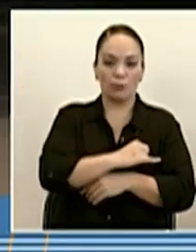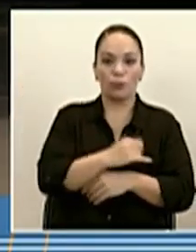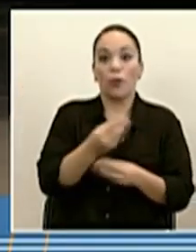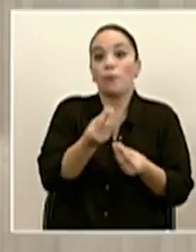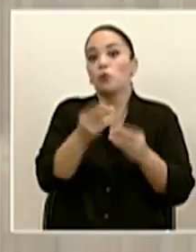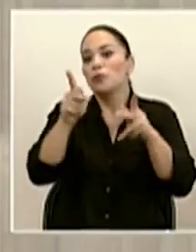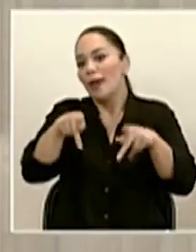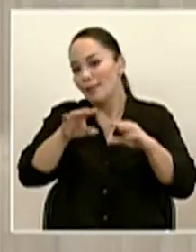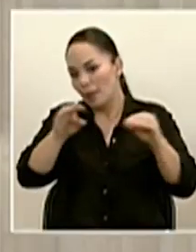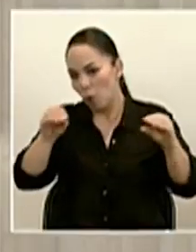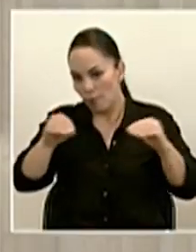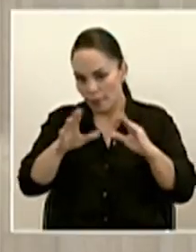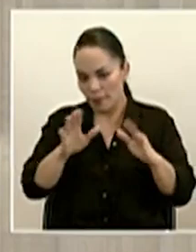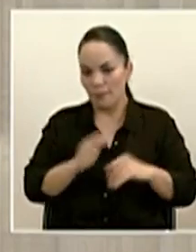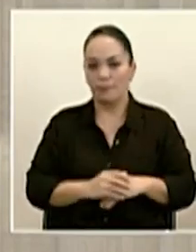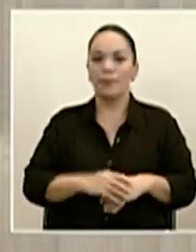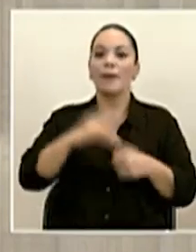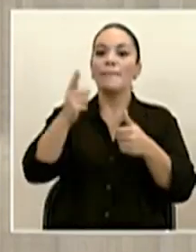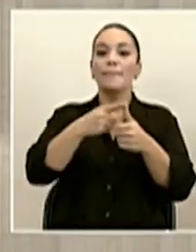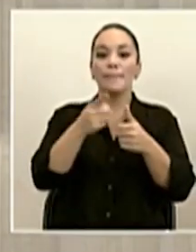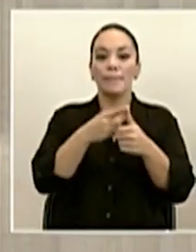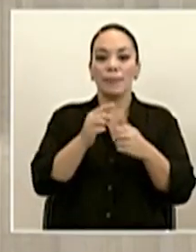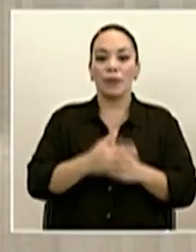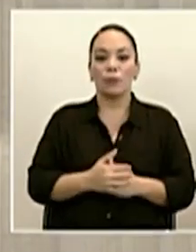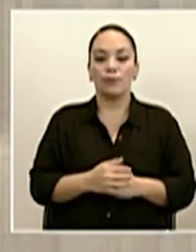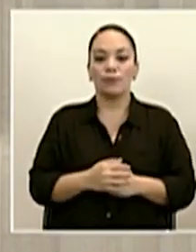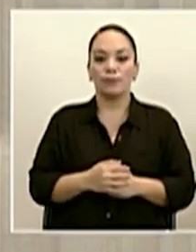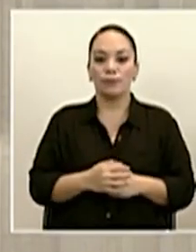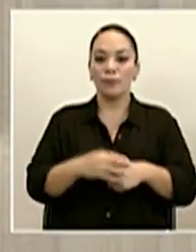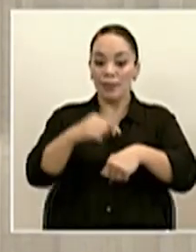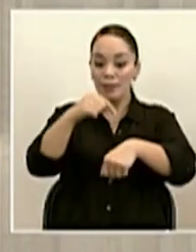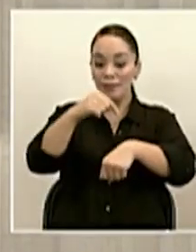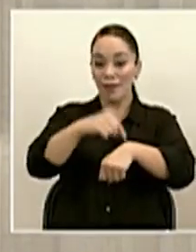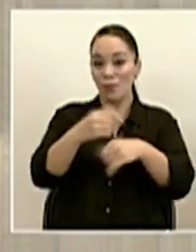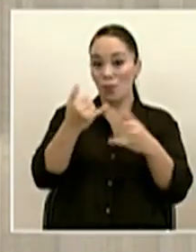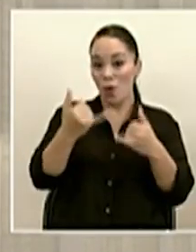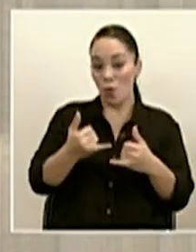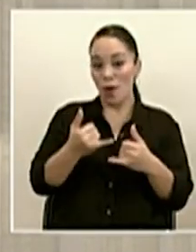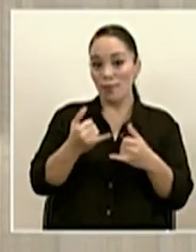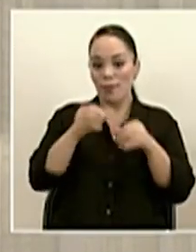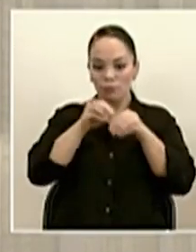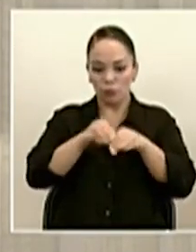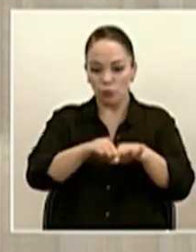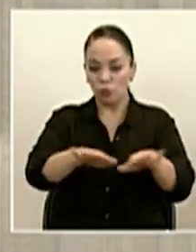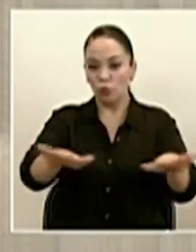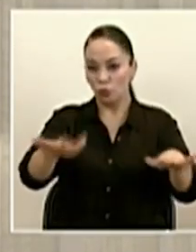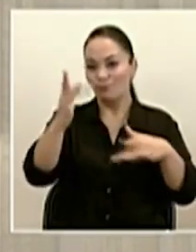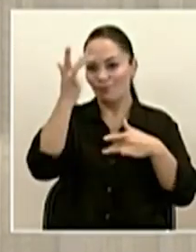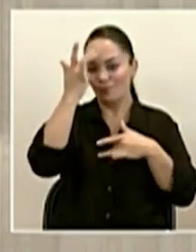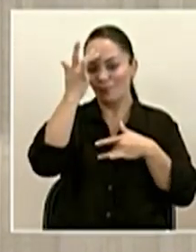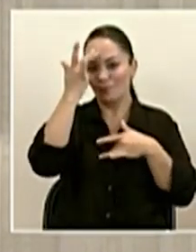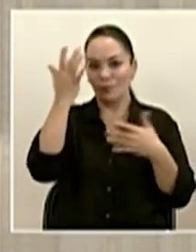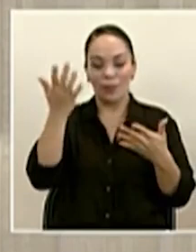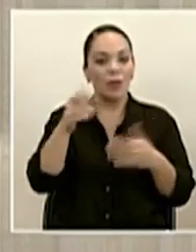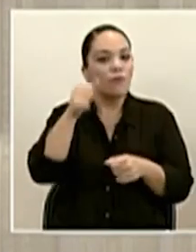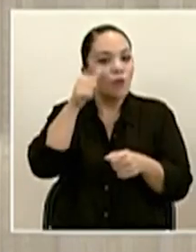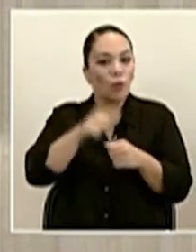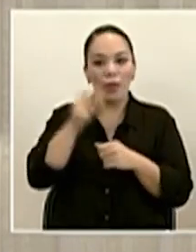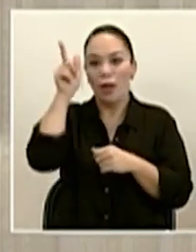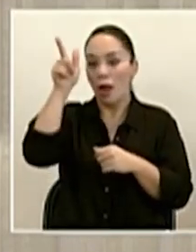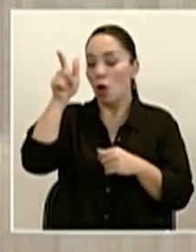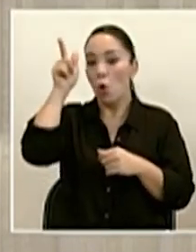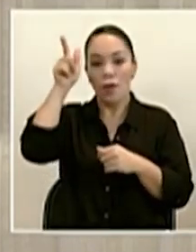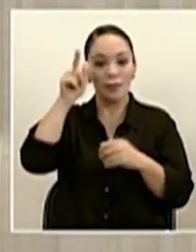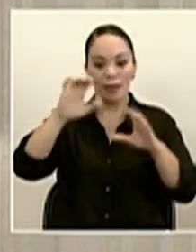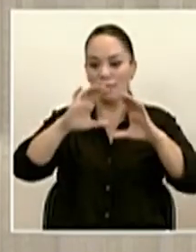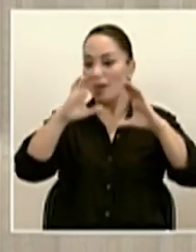hablar. Primero que nada, en tiempos de pandemia, cuando la logística del mundo no está funcionando